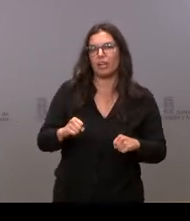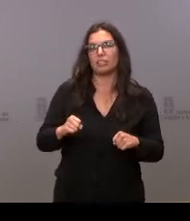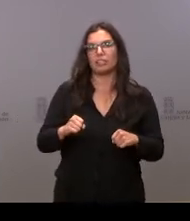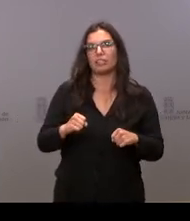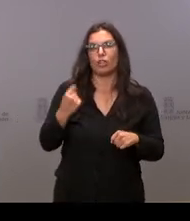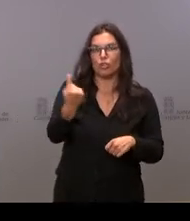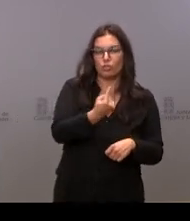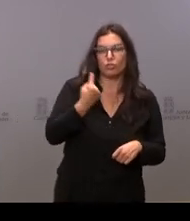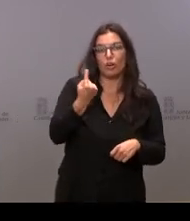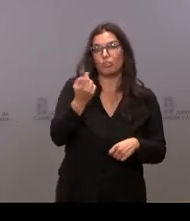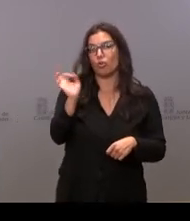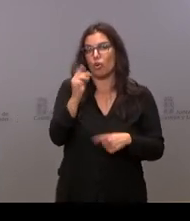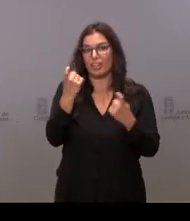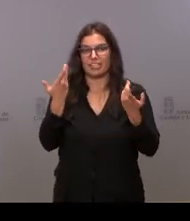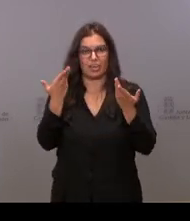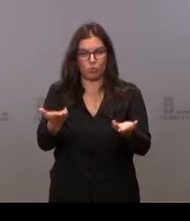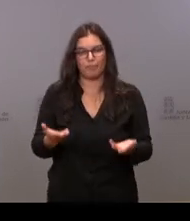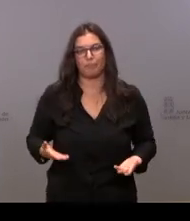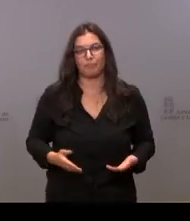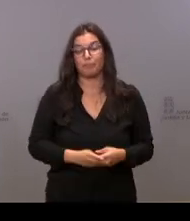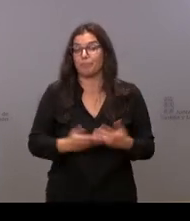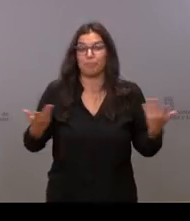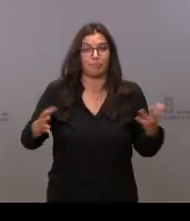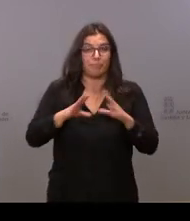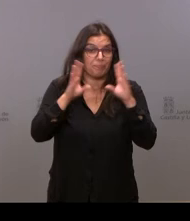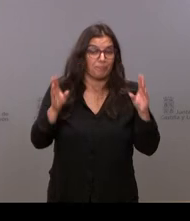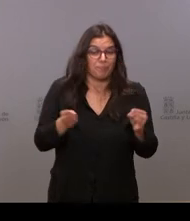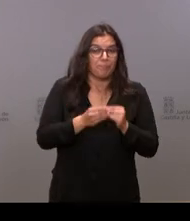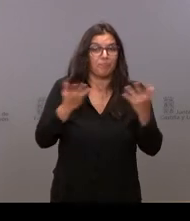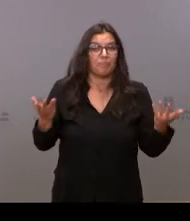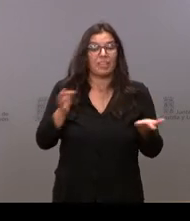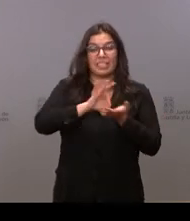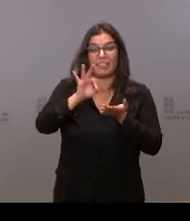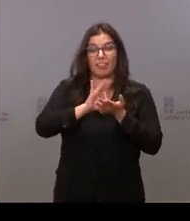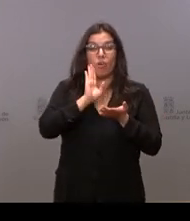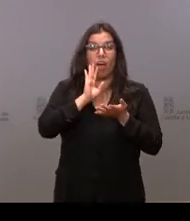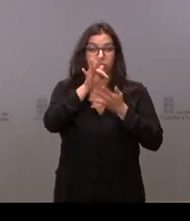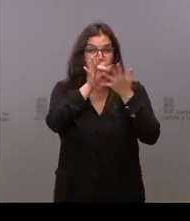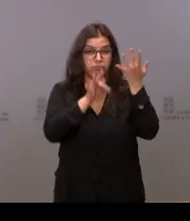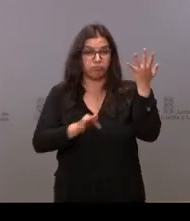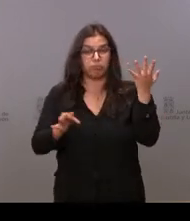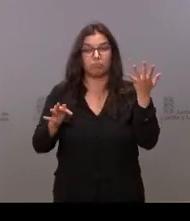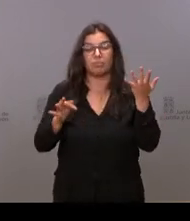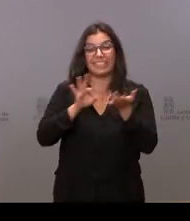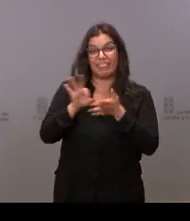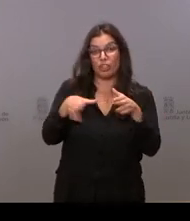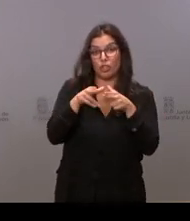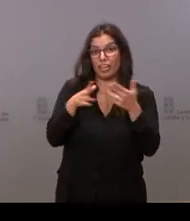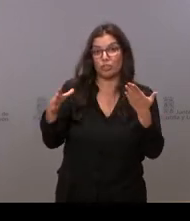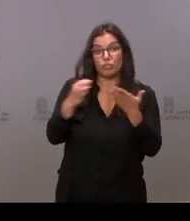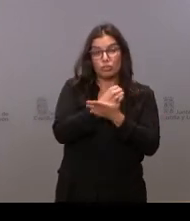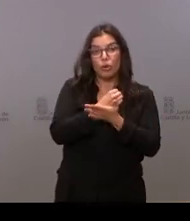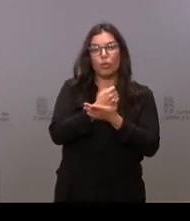están solas o que necesitan la ayuda. En fin, todos estos servicios sociales están además